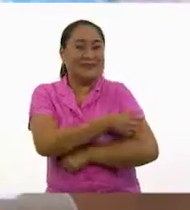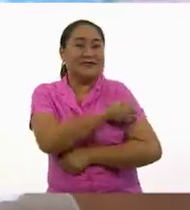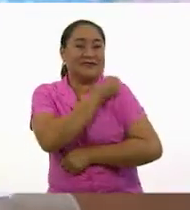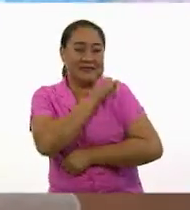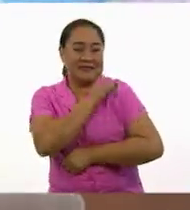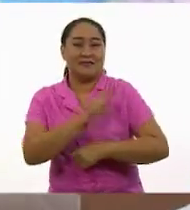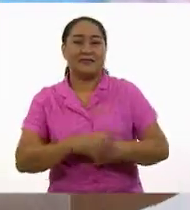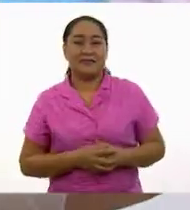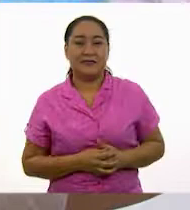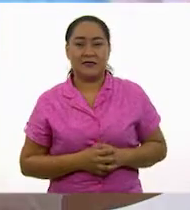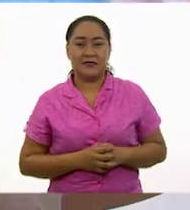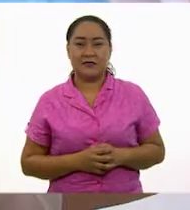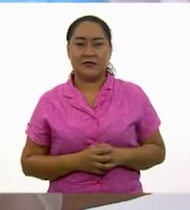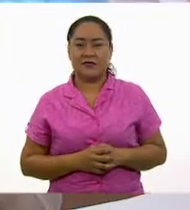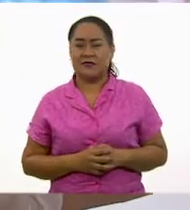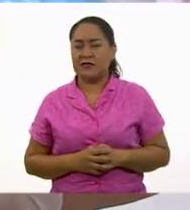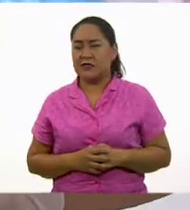bracito.